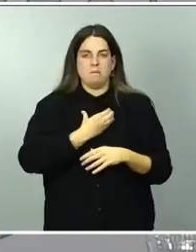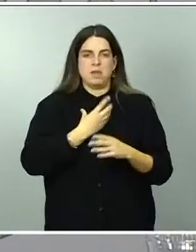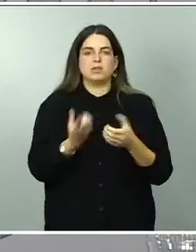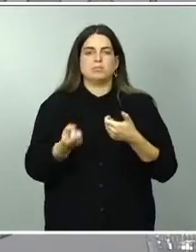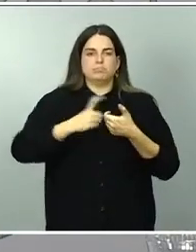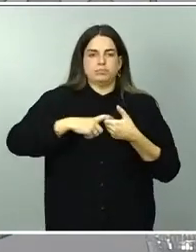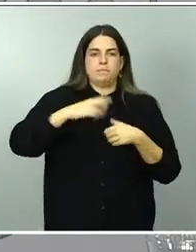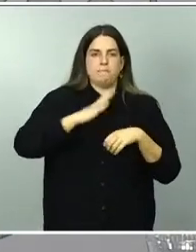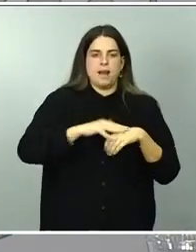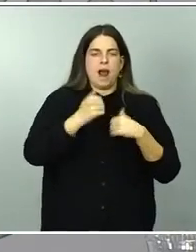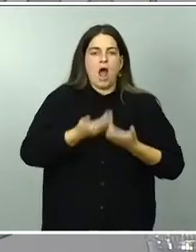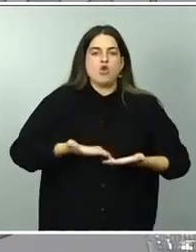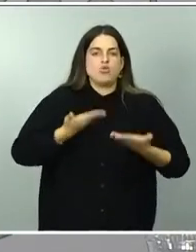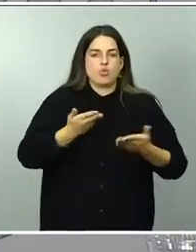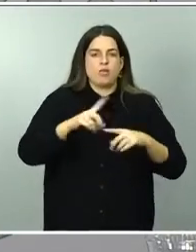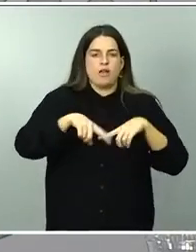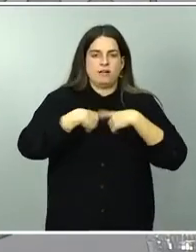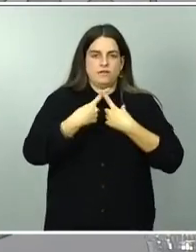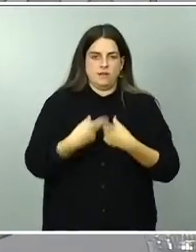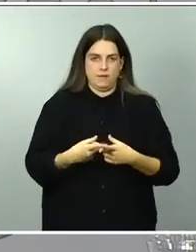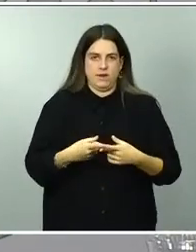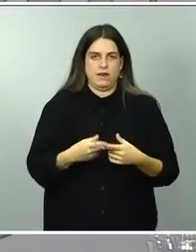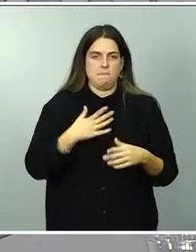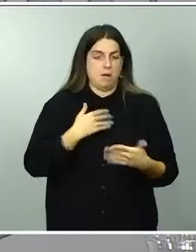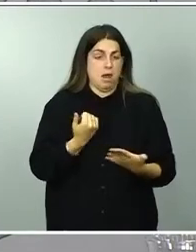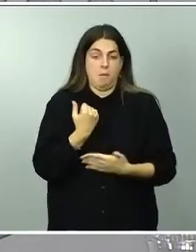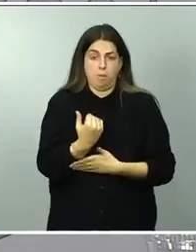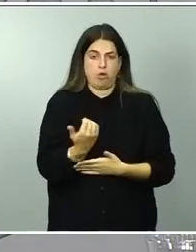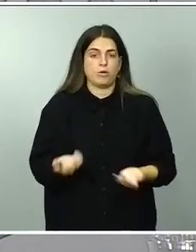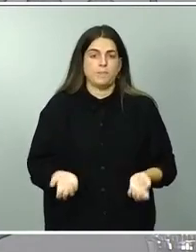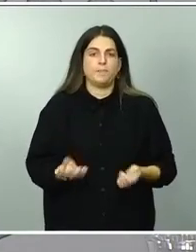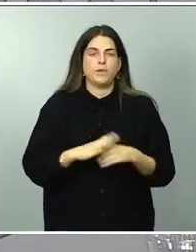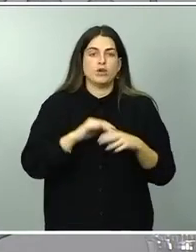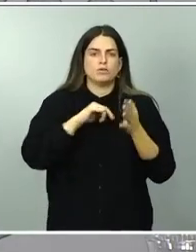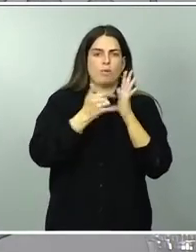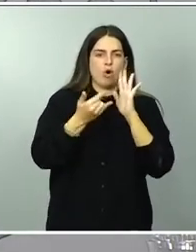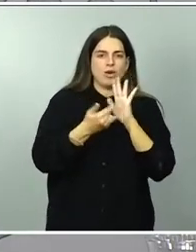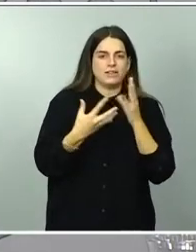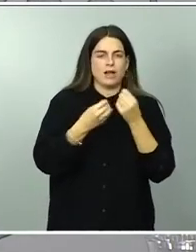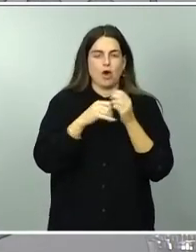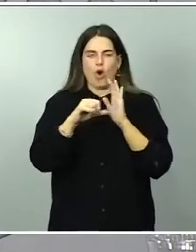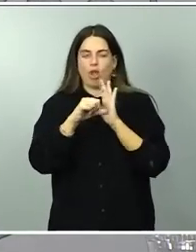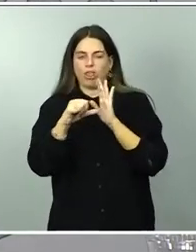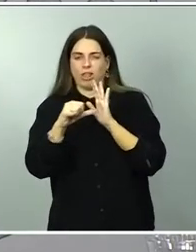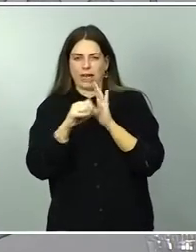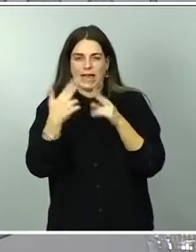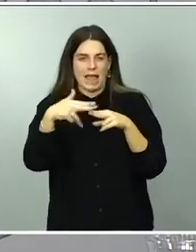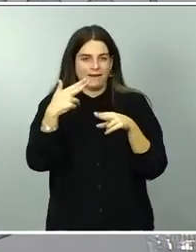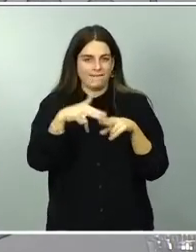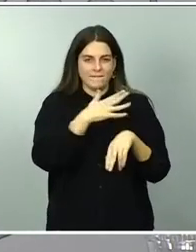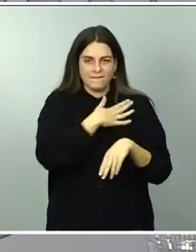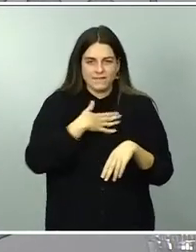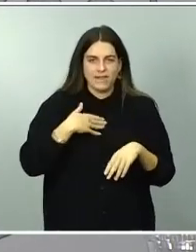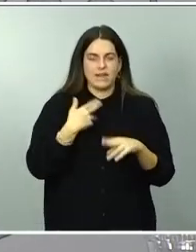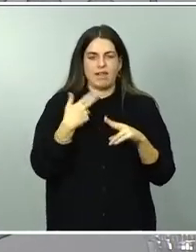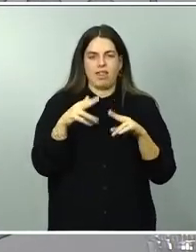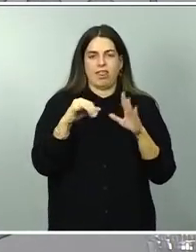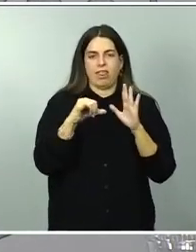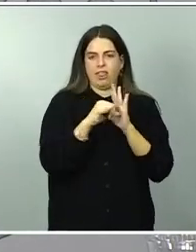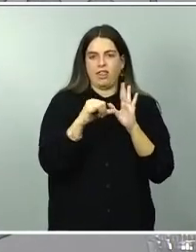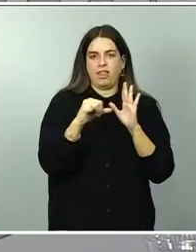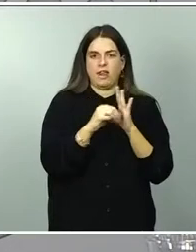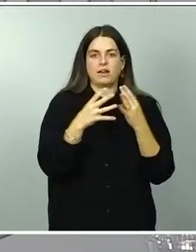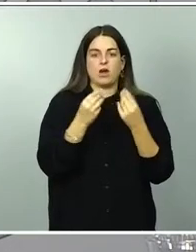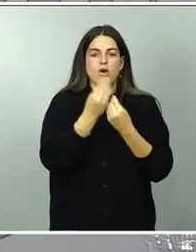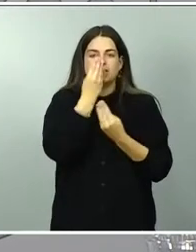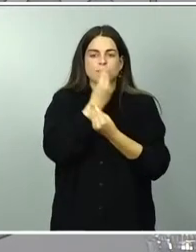familias. En definitiva, dan muestra de esa política desde la cercanía y también con esa aspiración social de